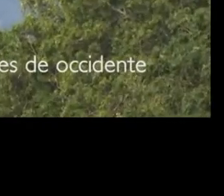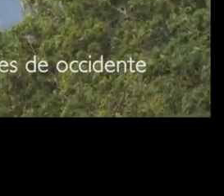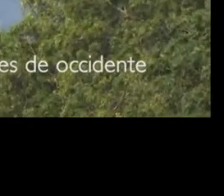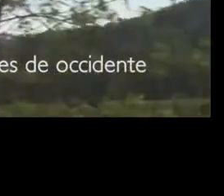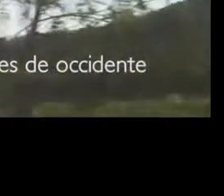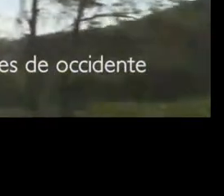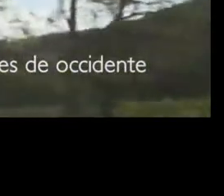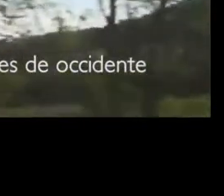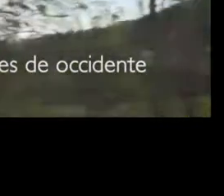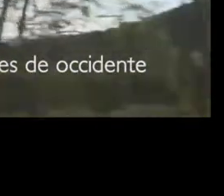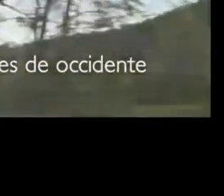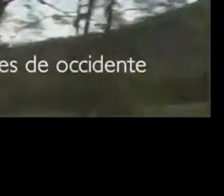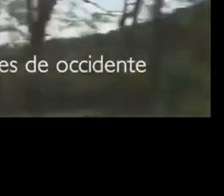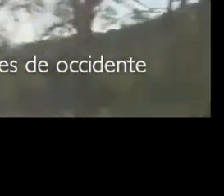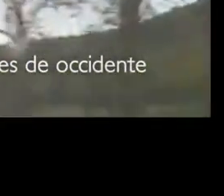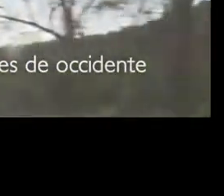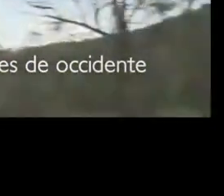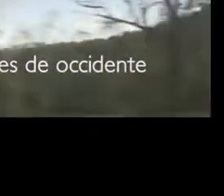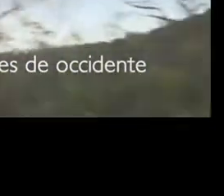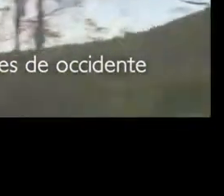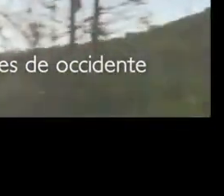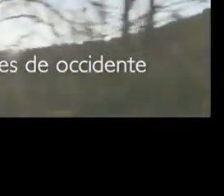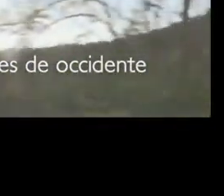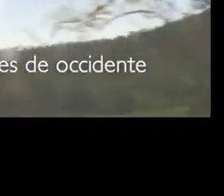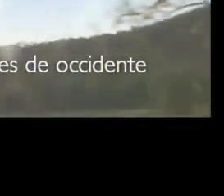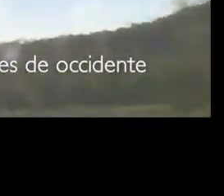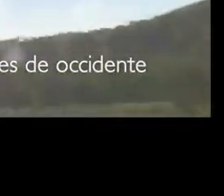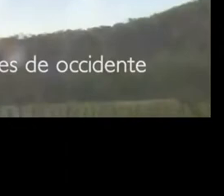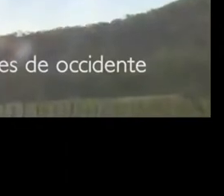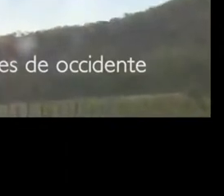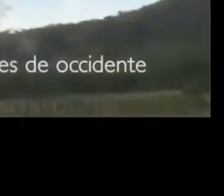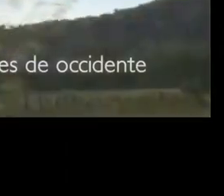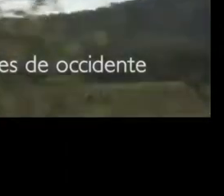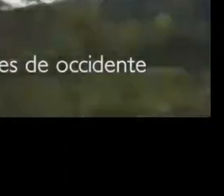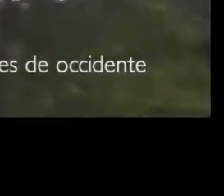Gracias por Gracias